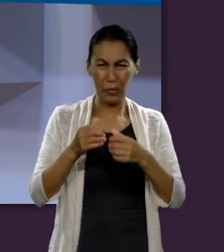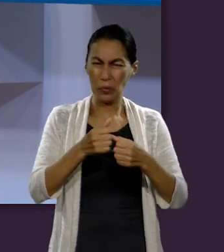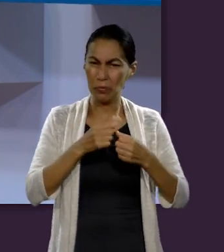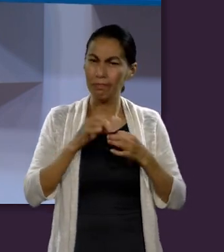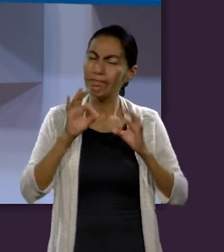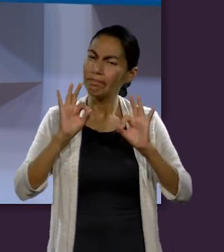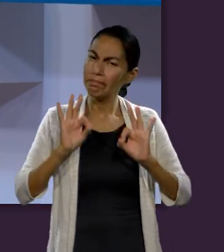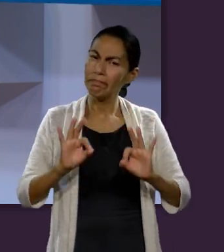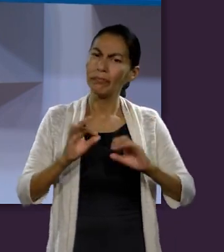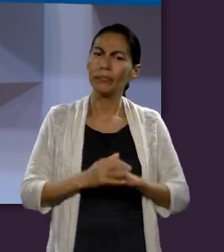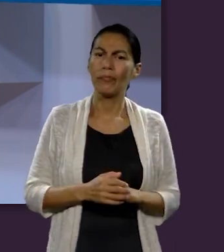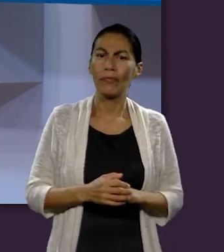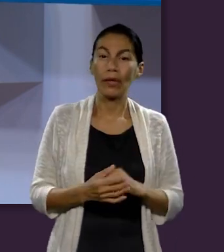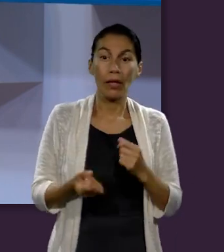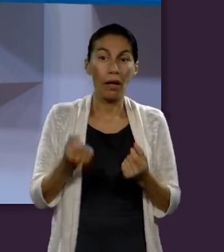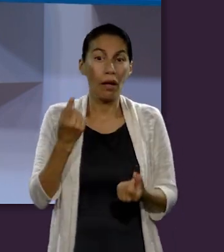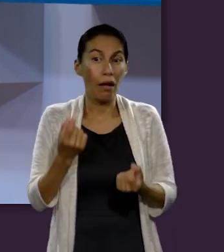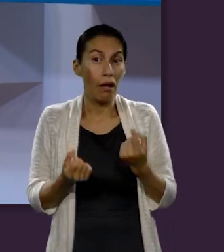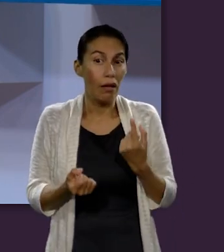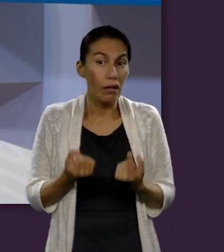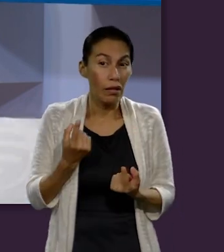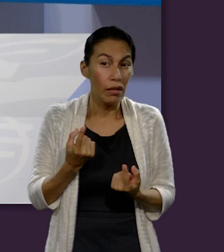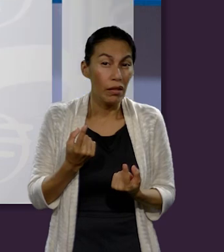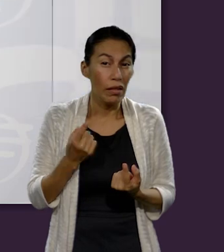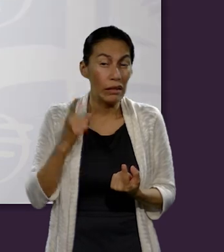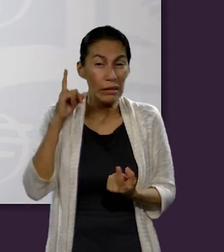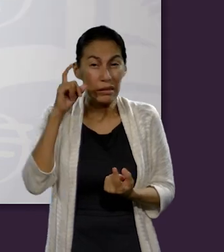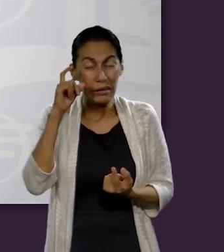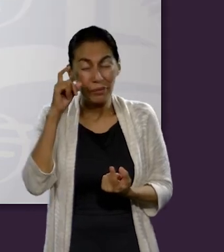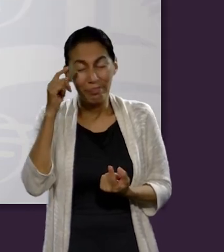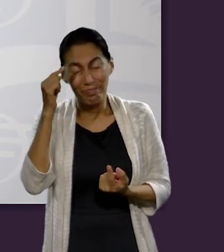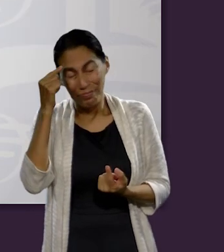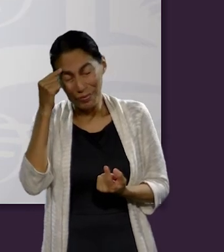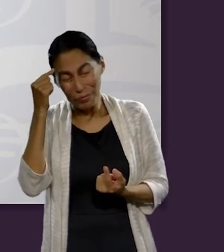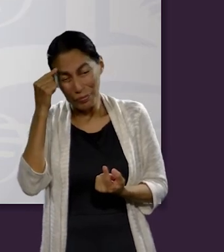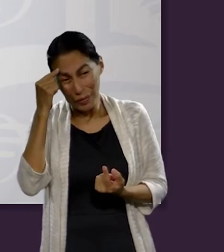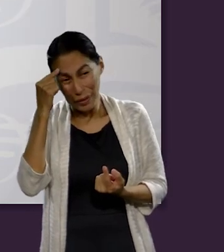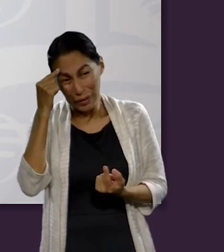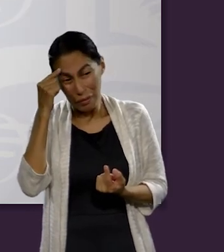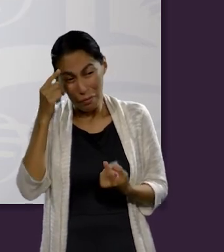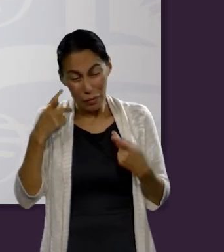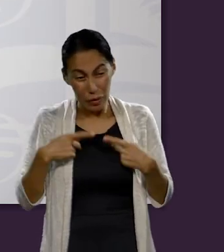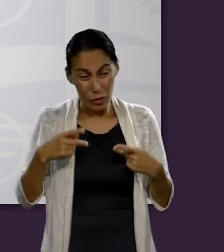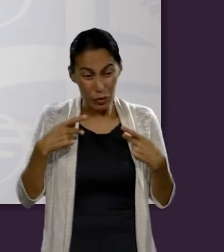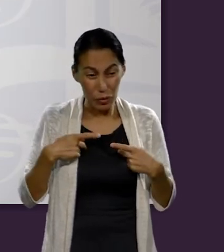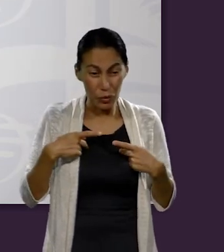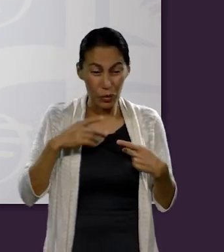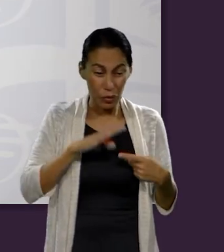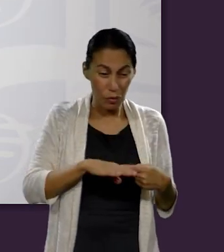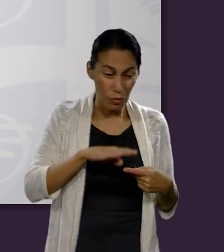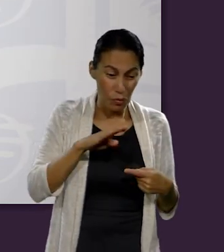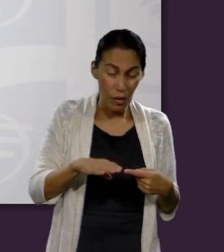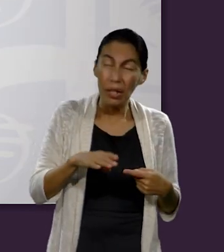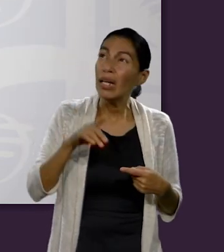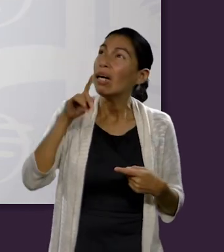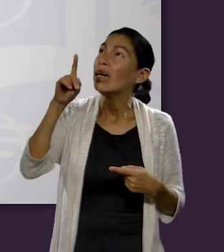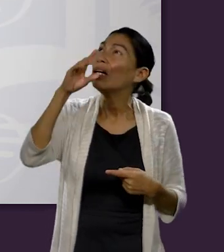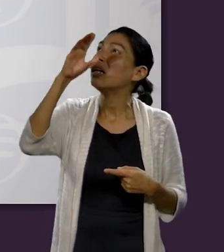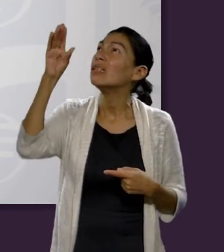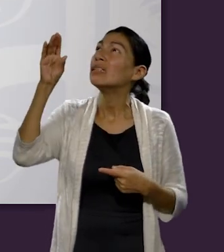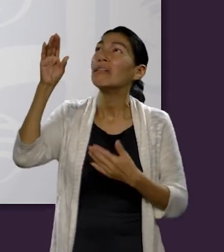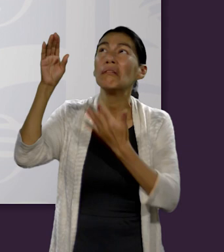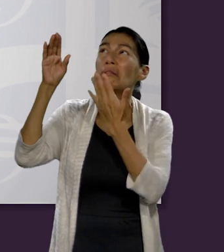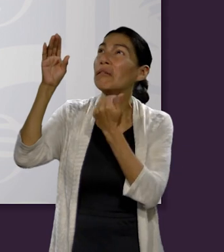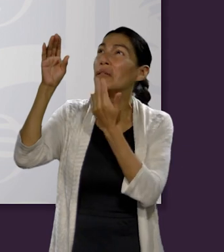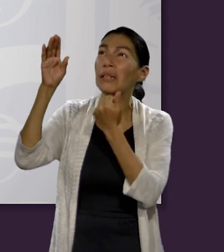que acabamos de hablar. Y escuchen cuál es la pregunta. Si a alguien le resulta difícil imaginar que su